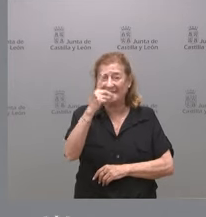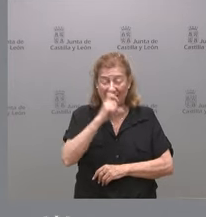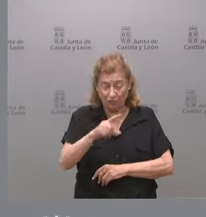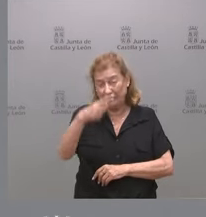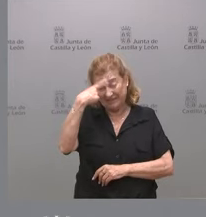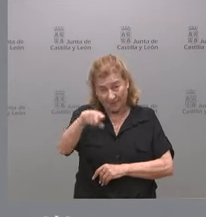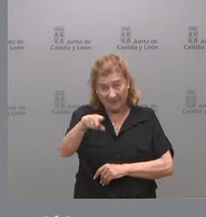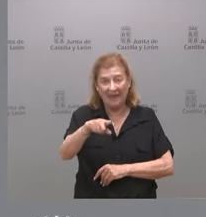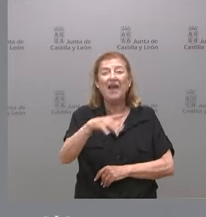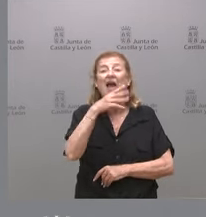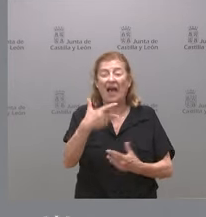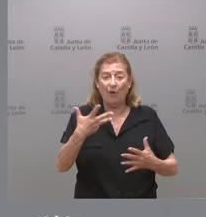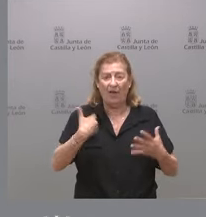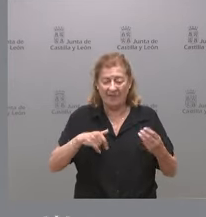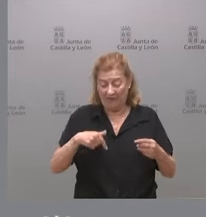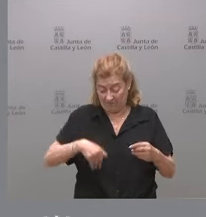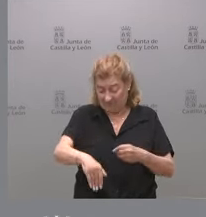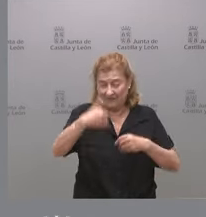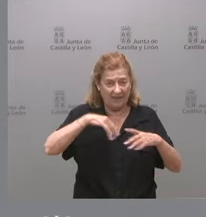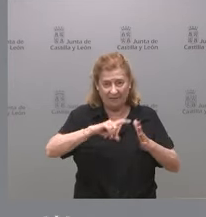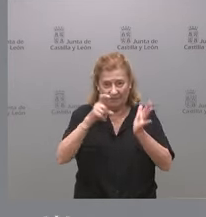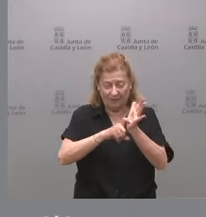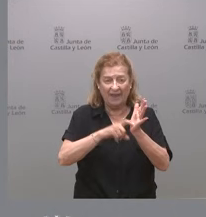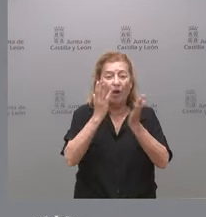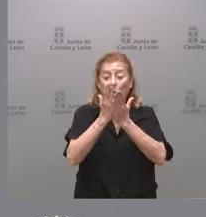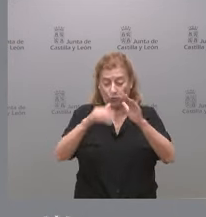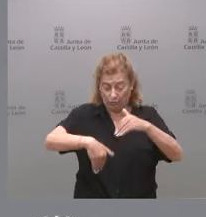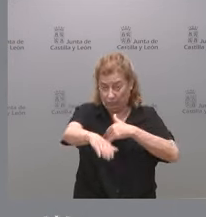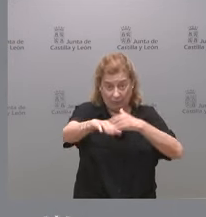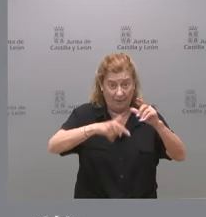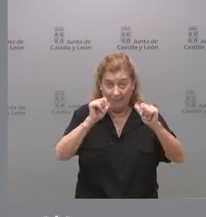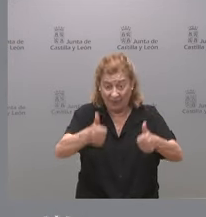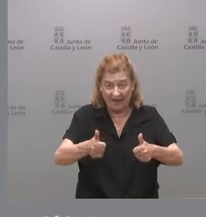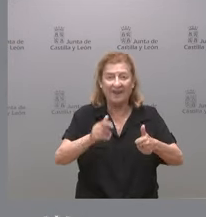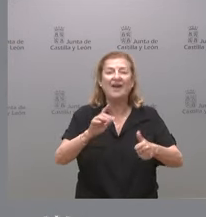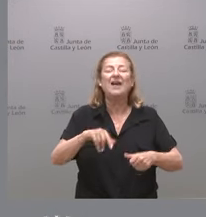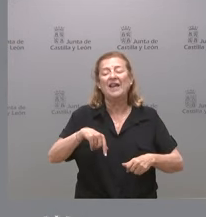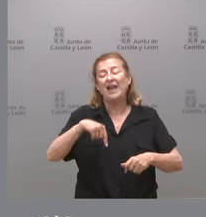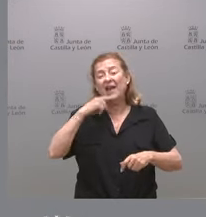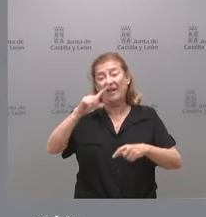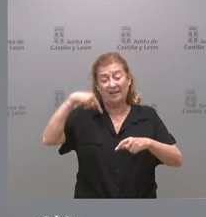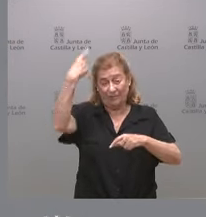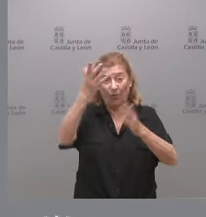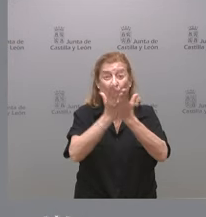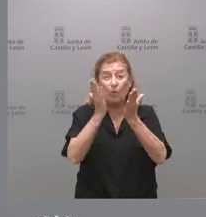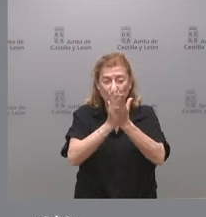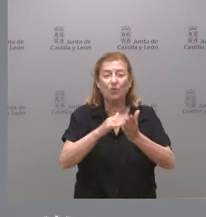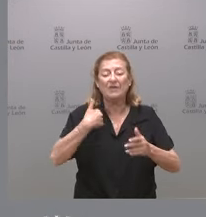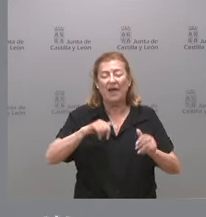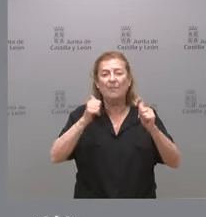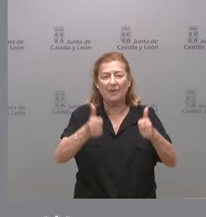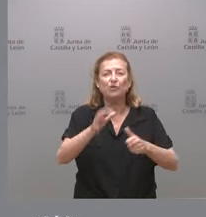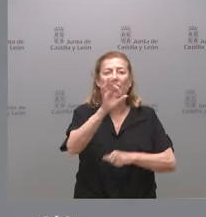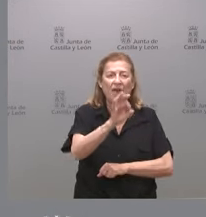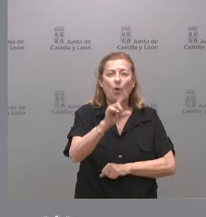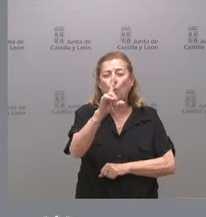ustedes que se completa en el curso siguiente que va a comenzar y, por tanto, en el próximo ejercicio llegaremos a los alumnos entre cero y un años.